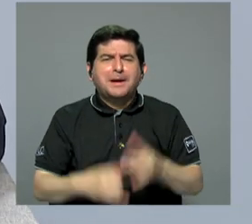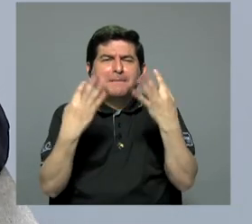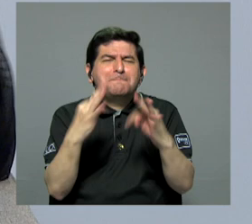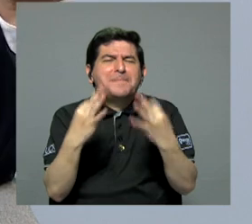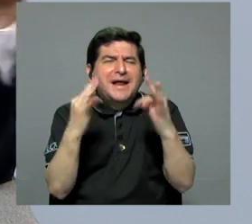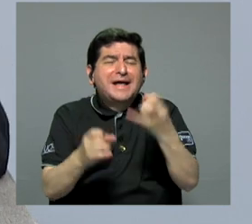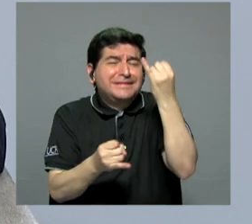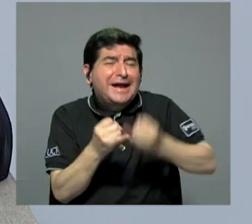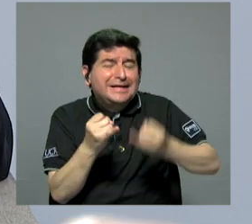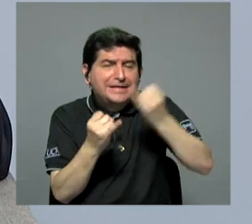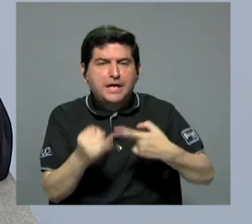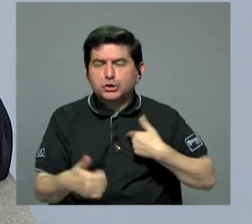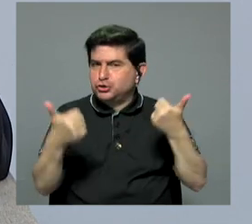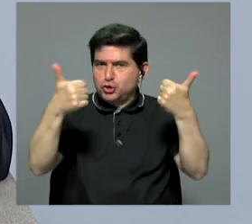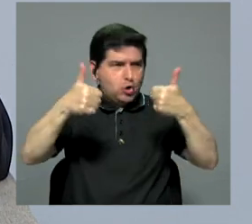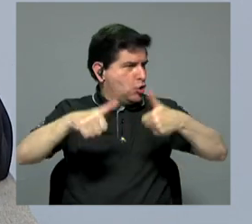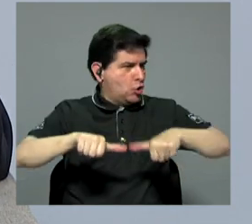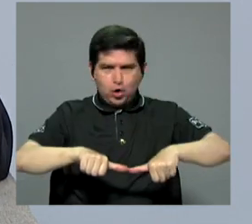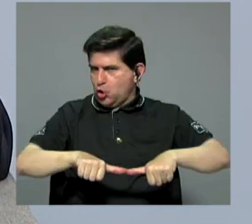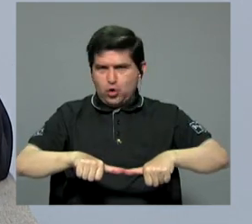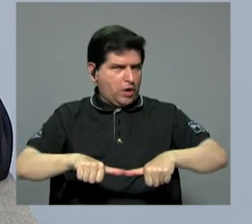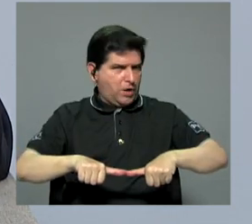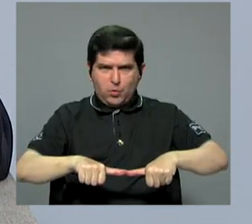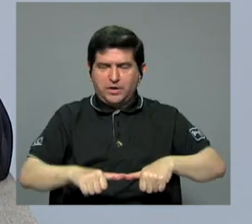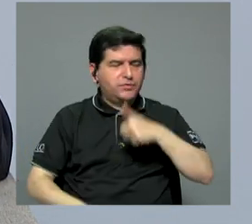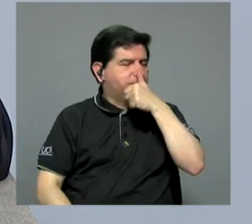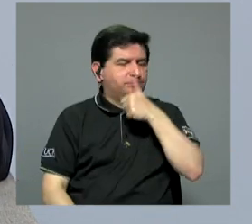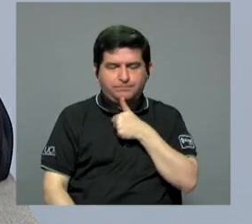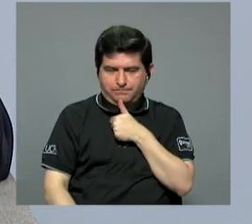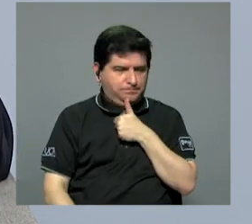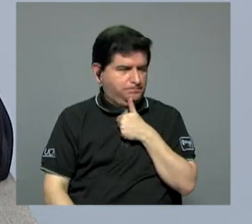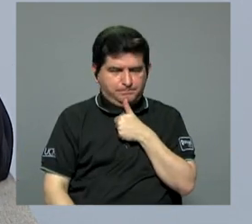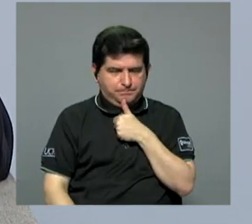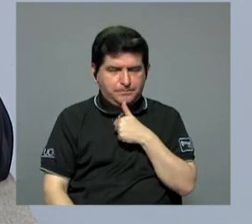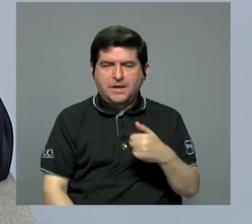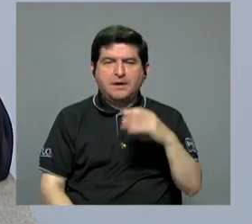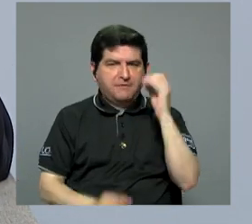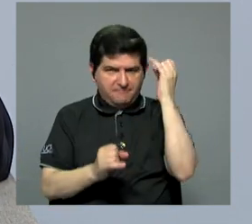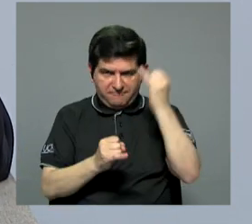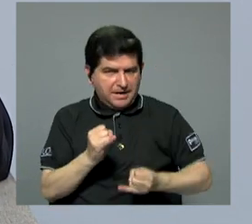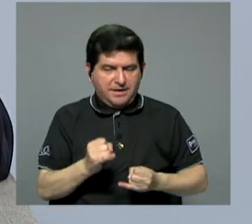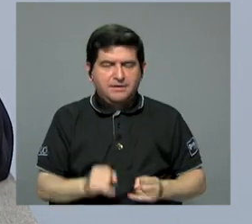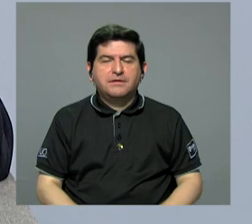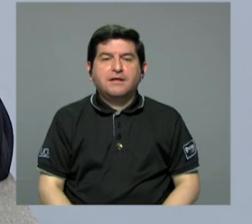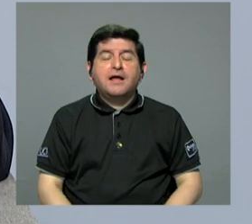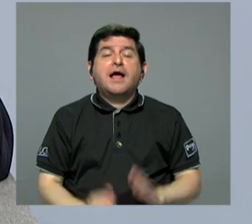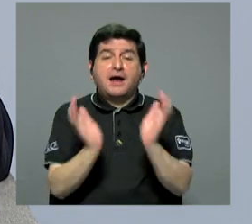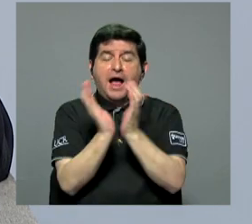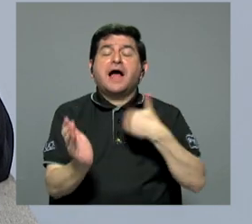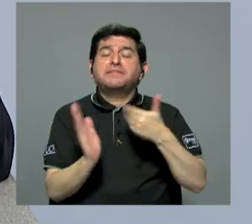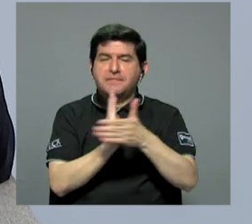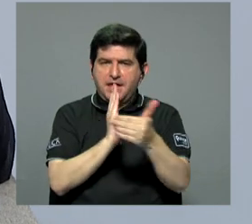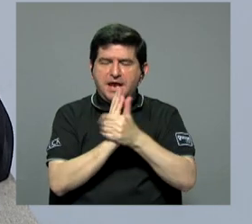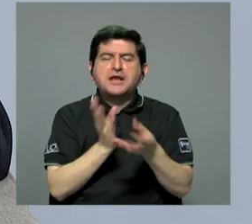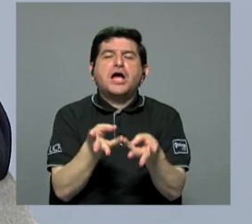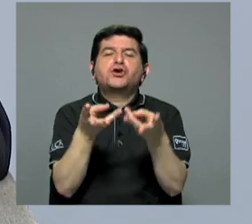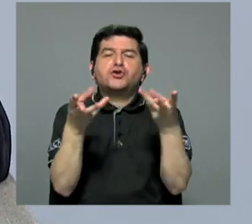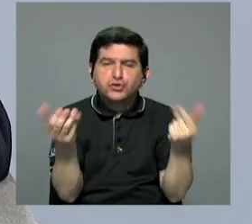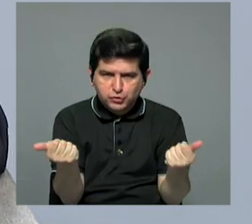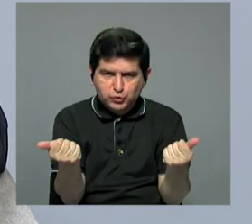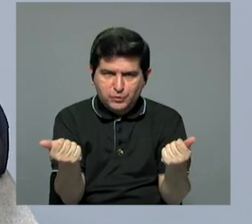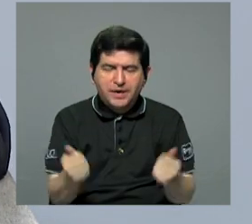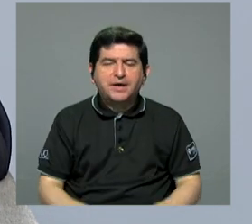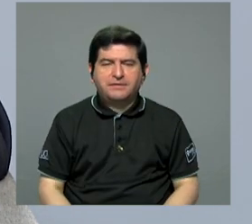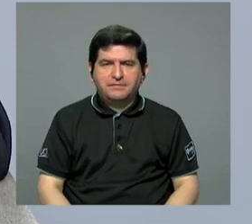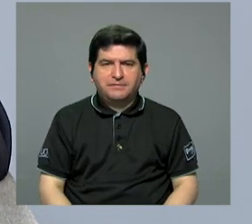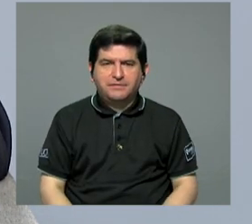de acuerdo definitivamente con la privatización. Eso es definitivo. Creo que la caja tiene la capacidad de resolver y